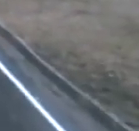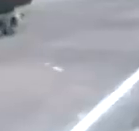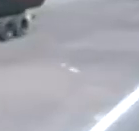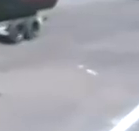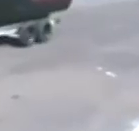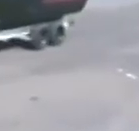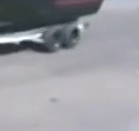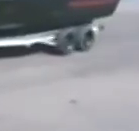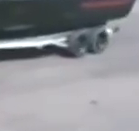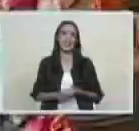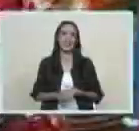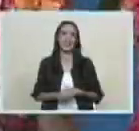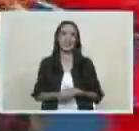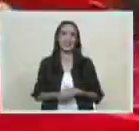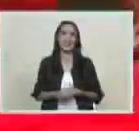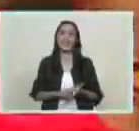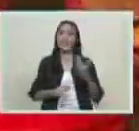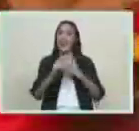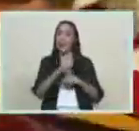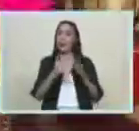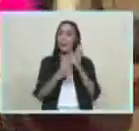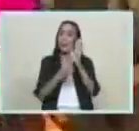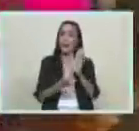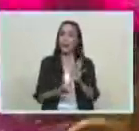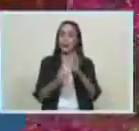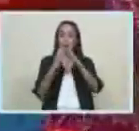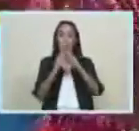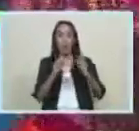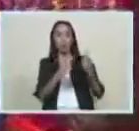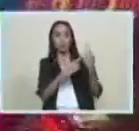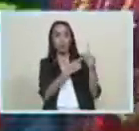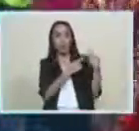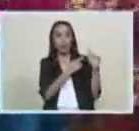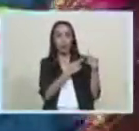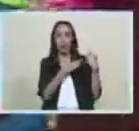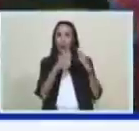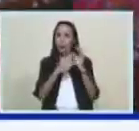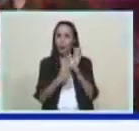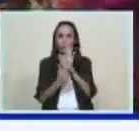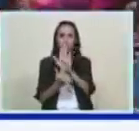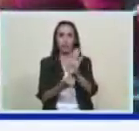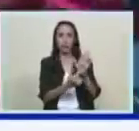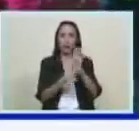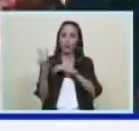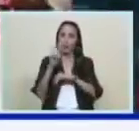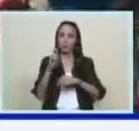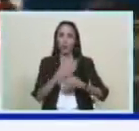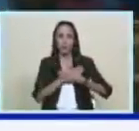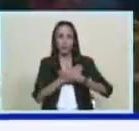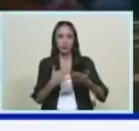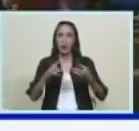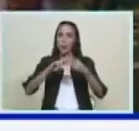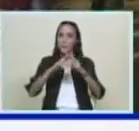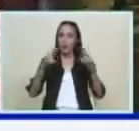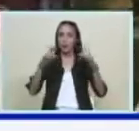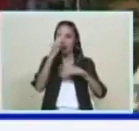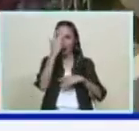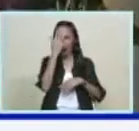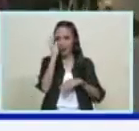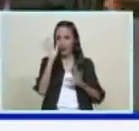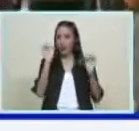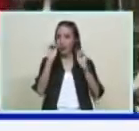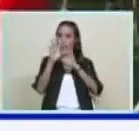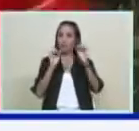queremos manifestar nuestro compromiso con el pueblo de Venezuela para garantizar la paz carnavales felices